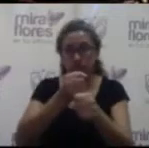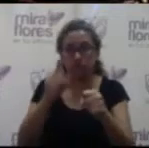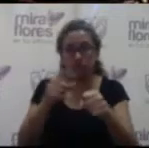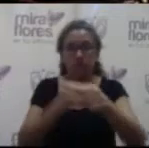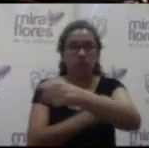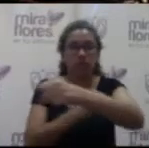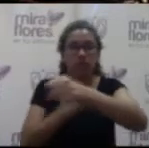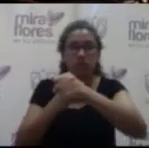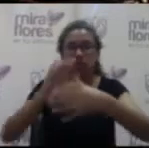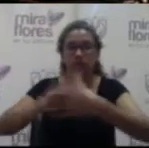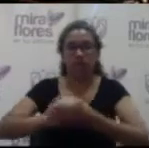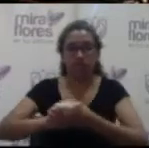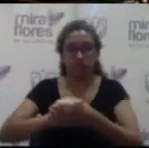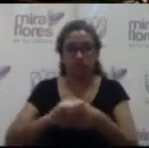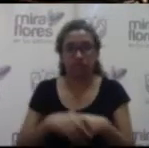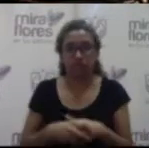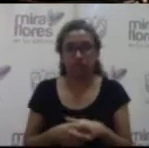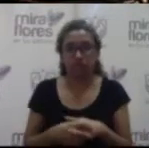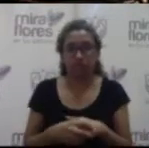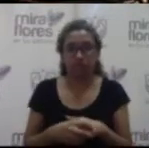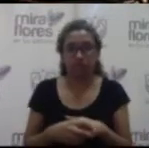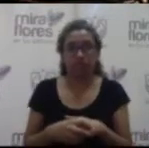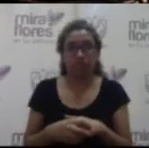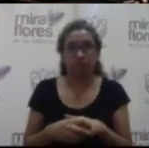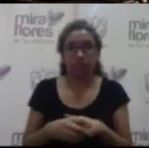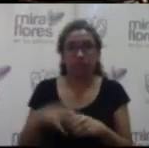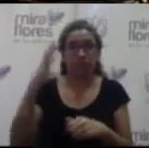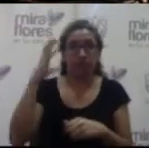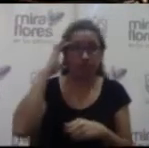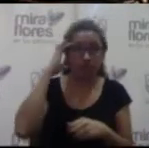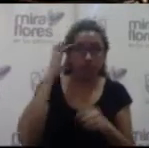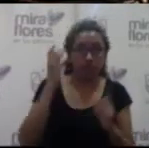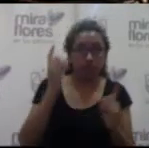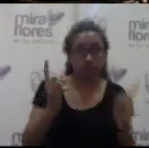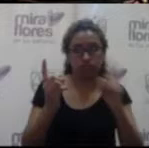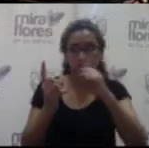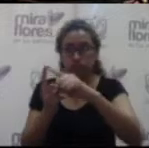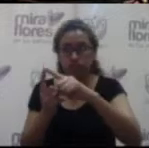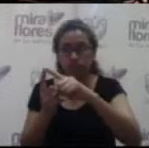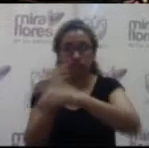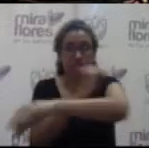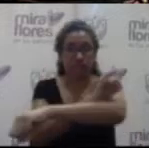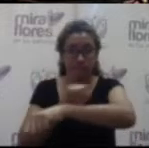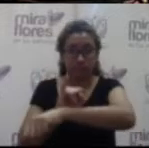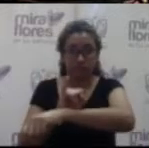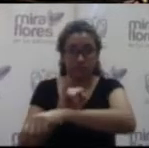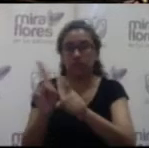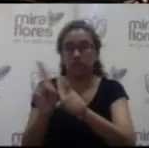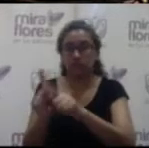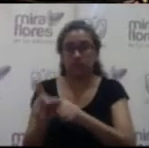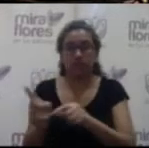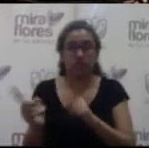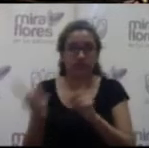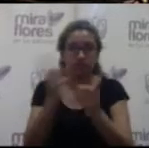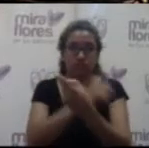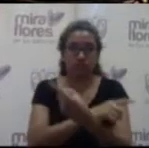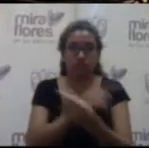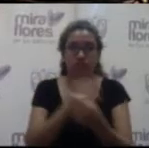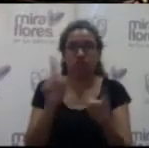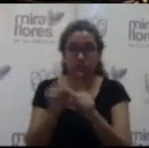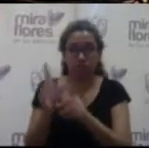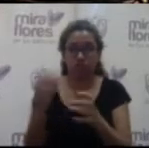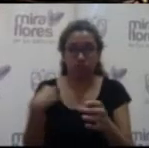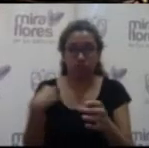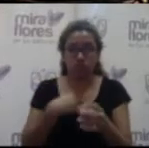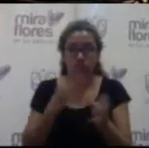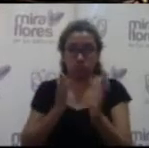desde Miraflores a San Isidro, San Isidro a Miraflores. En los próximos días vamos a poner la primera piedra en